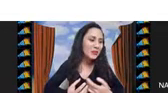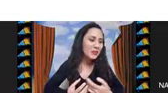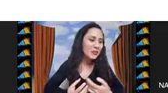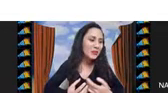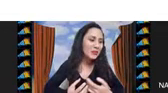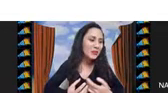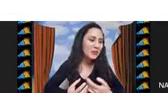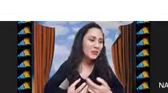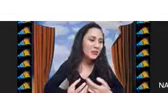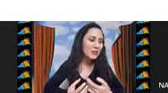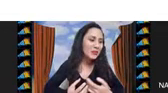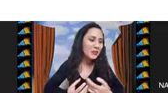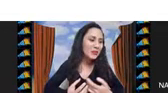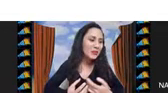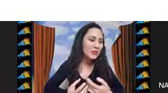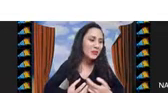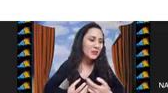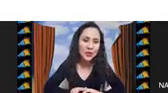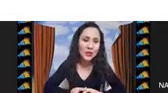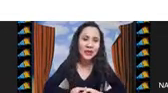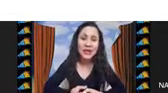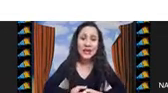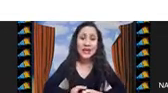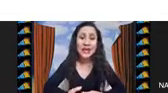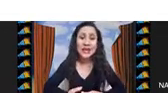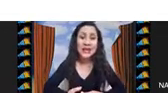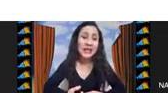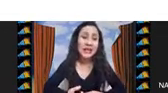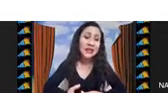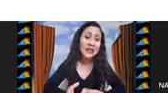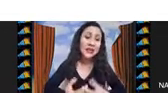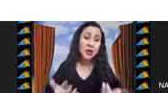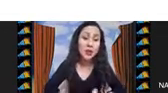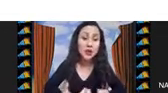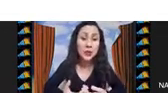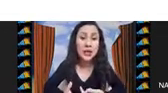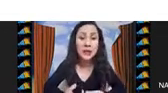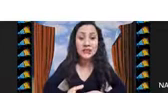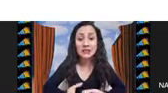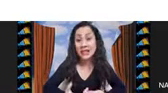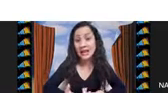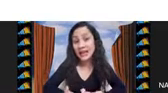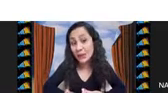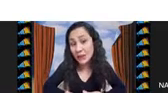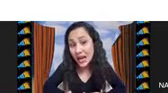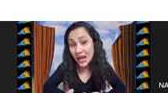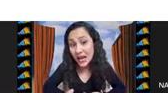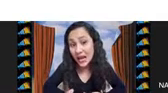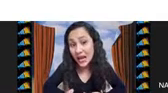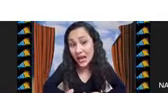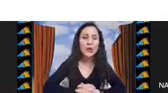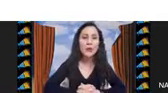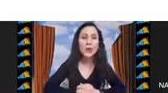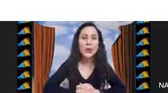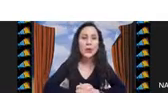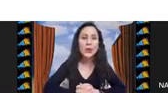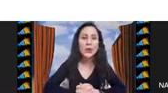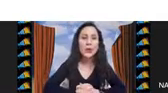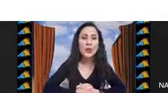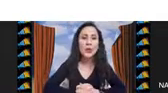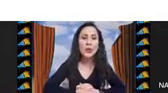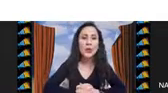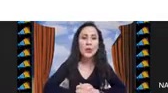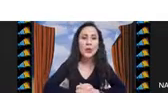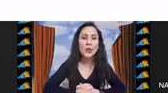tratados, por ejemplo, en los cursos de optimización, que son los problemas del agente viajero, por ejemplo,